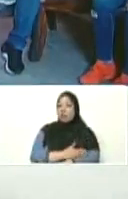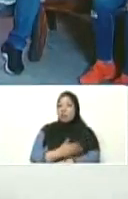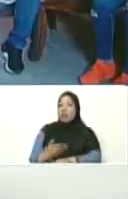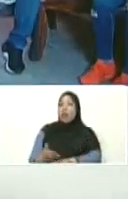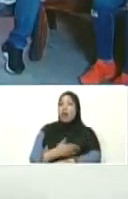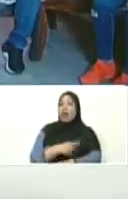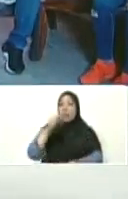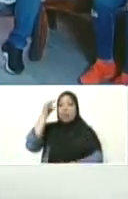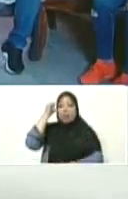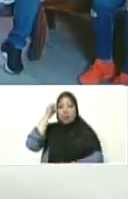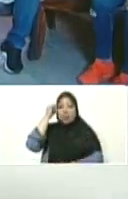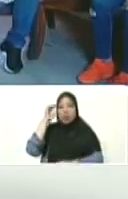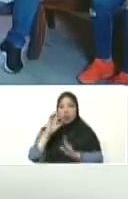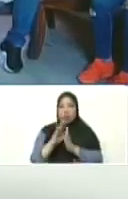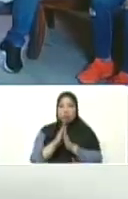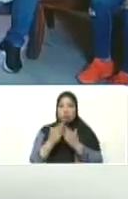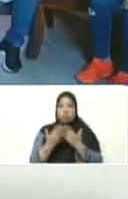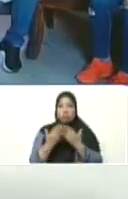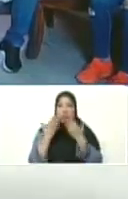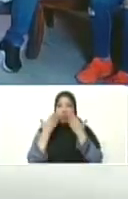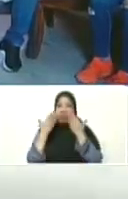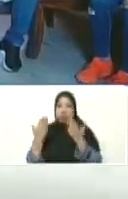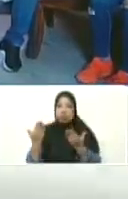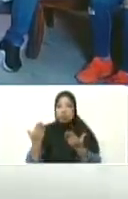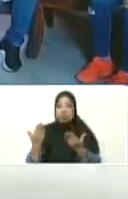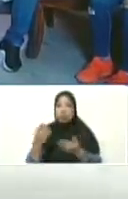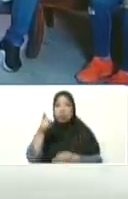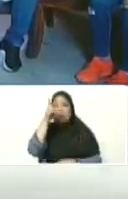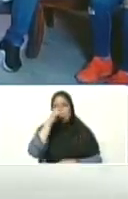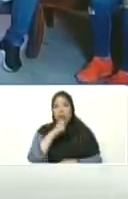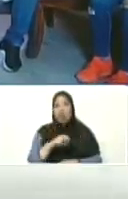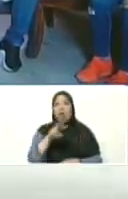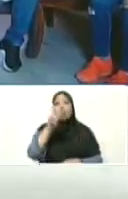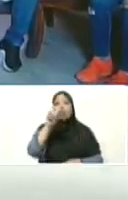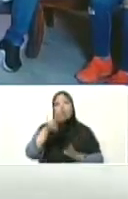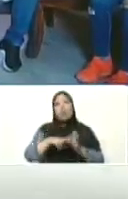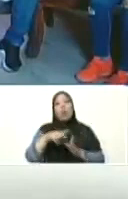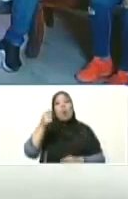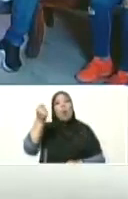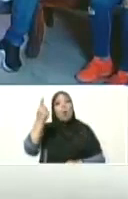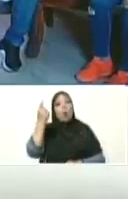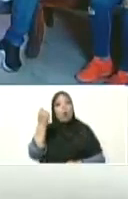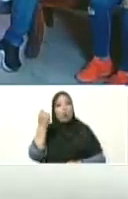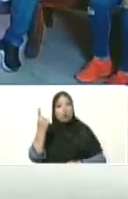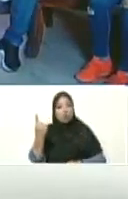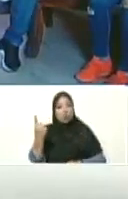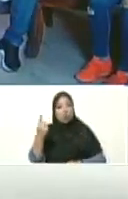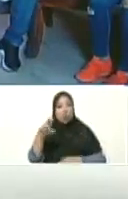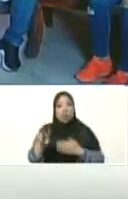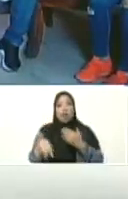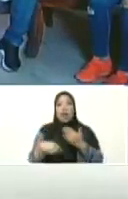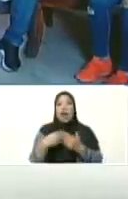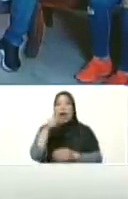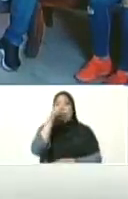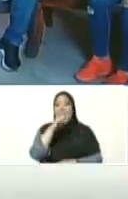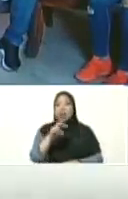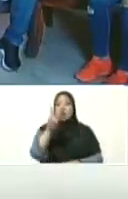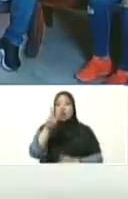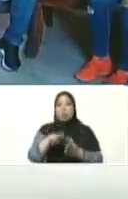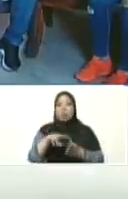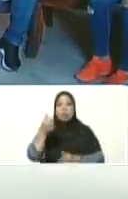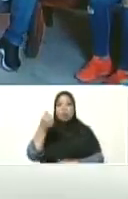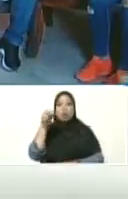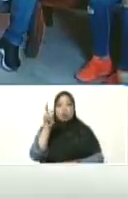anteriores aquí va el año 2011 y 2012 el arranque